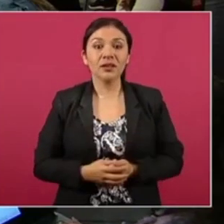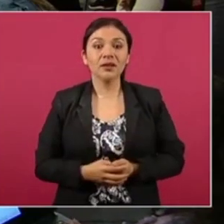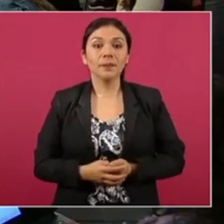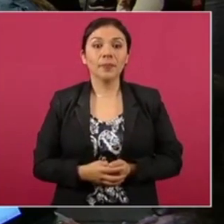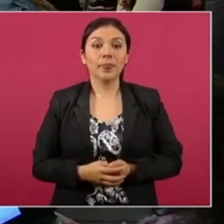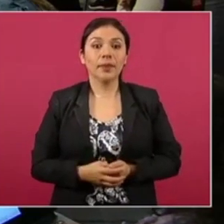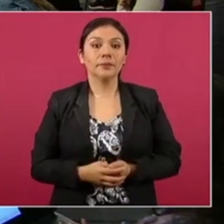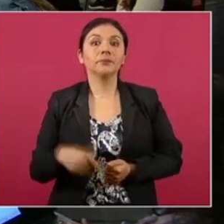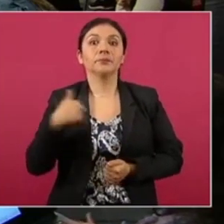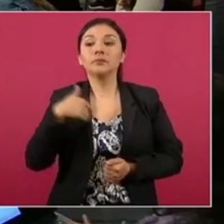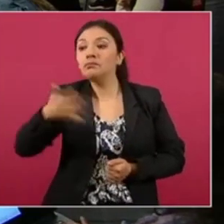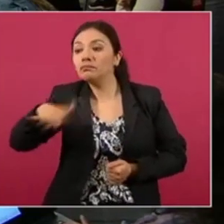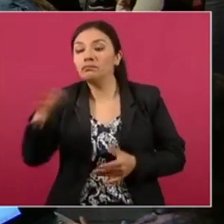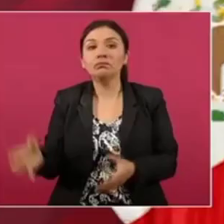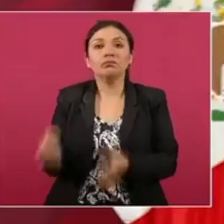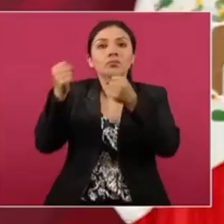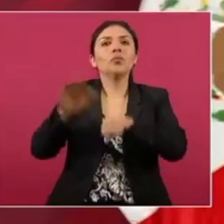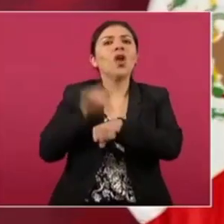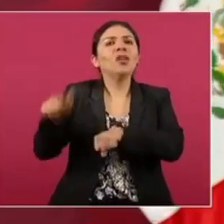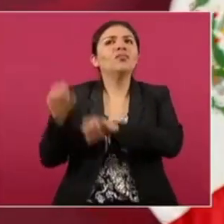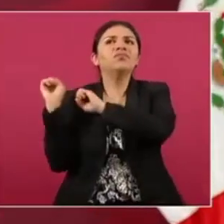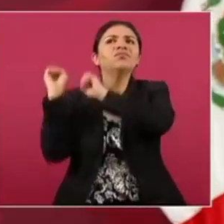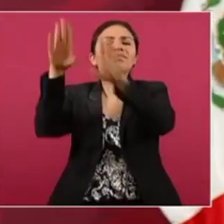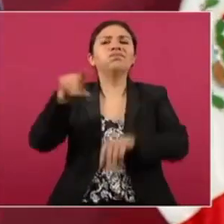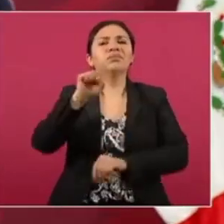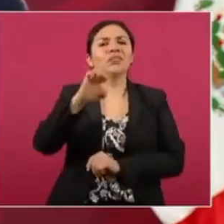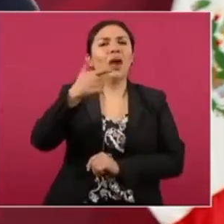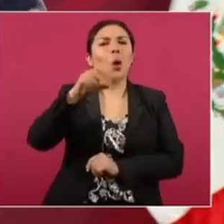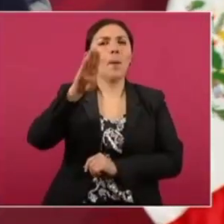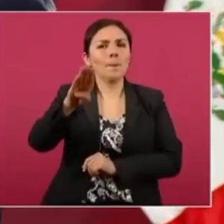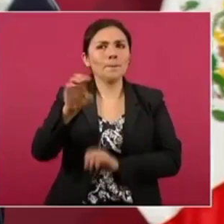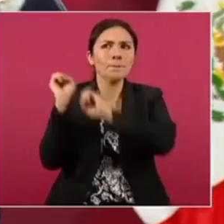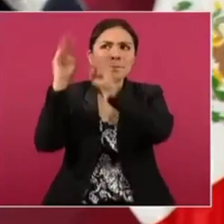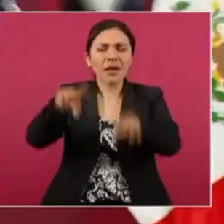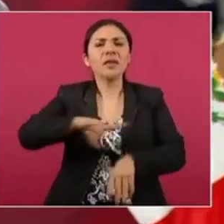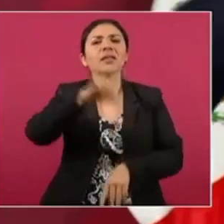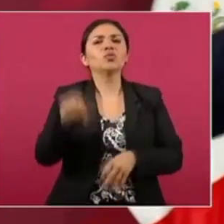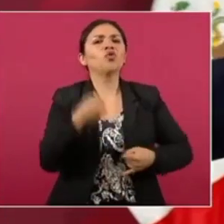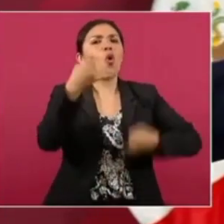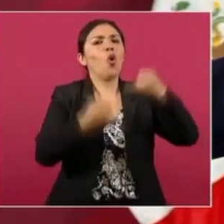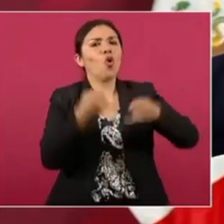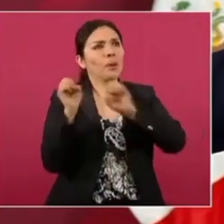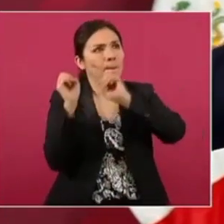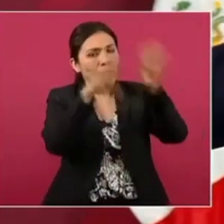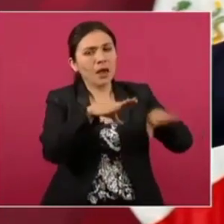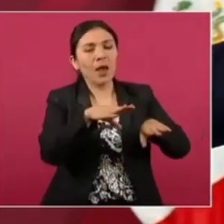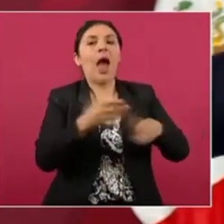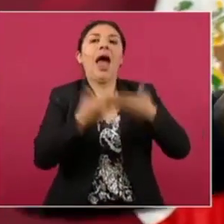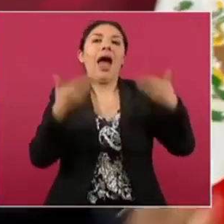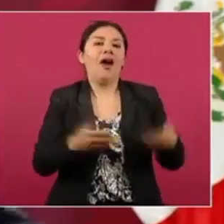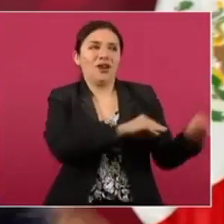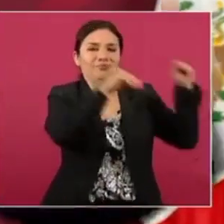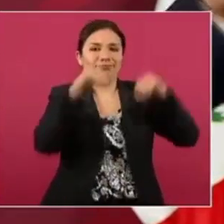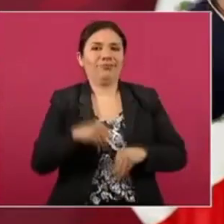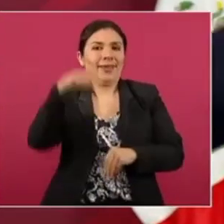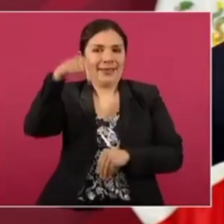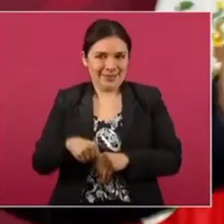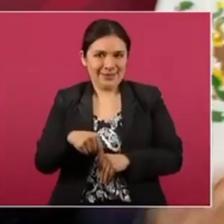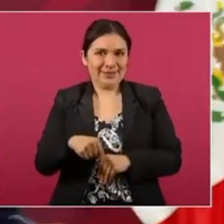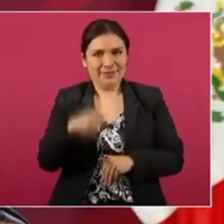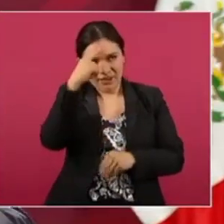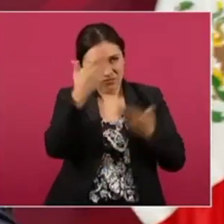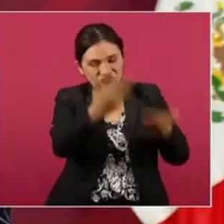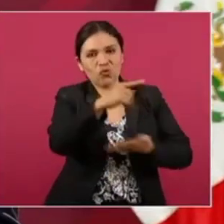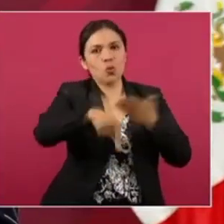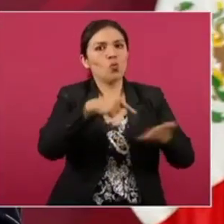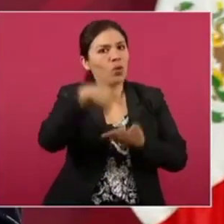Se rescató porque se lo llevaron a Gobernación, luego a la Corte y ahora ya lo tenemos aquí, en el recinto de Juárez.